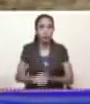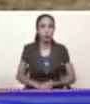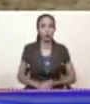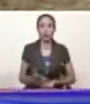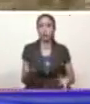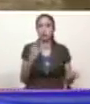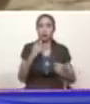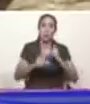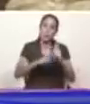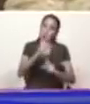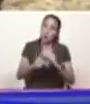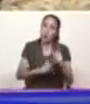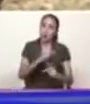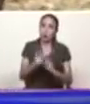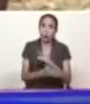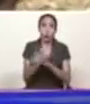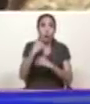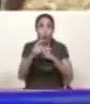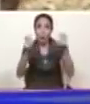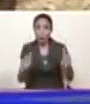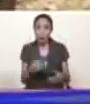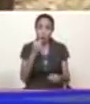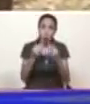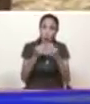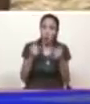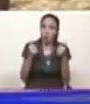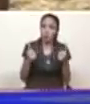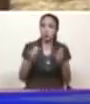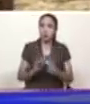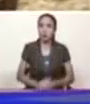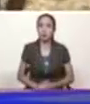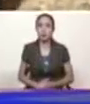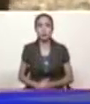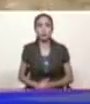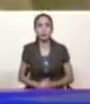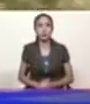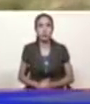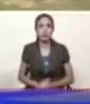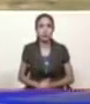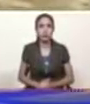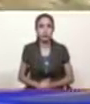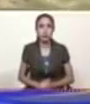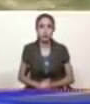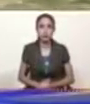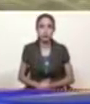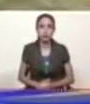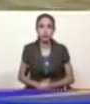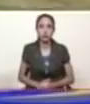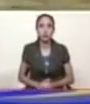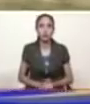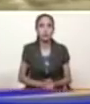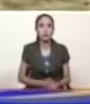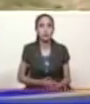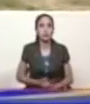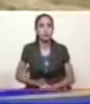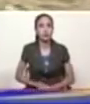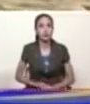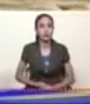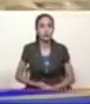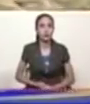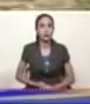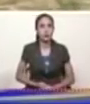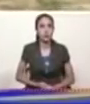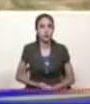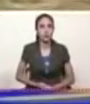producción para que nuestra gente pueda comer y podamos avanzar nosotros en la patria que queremos presidente le informamos presidente